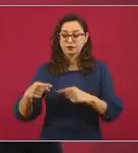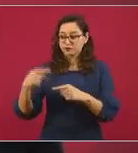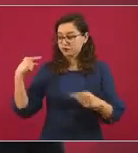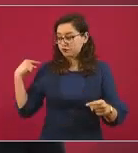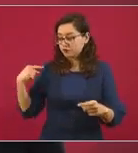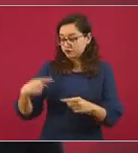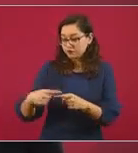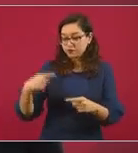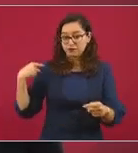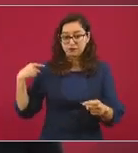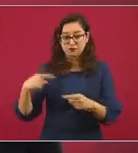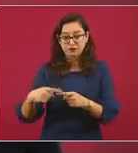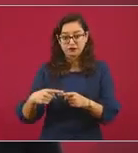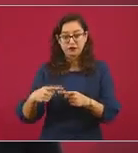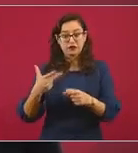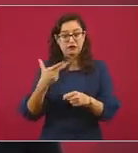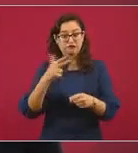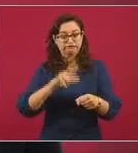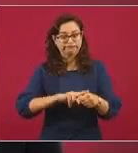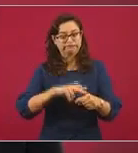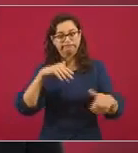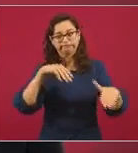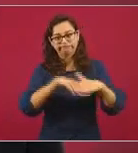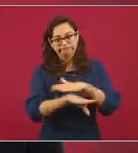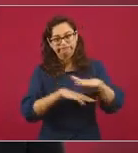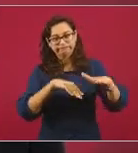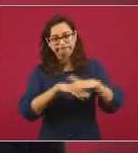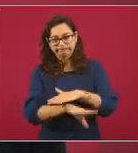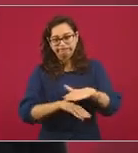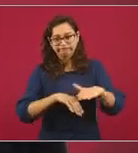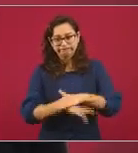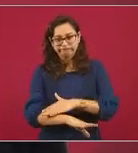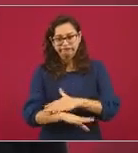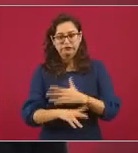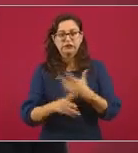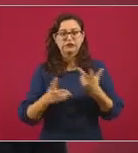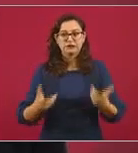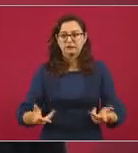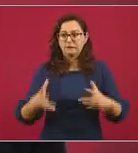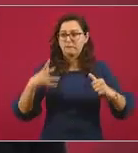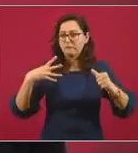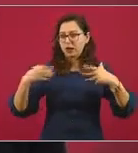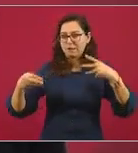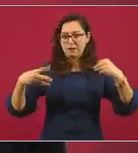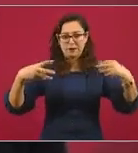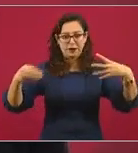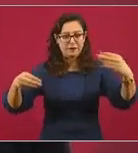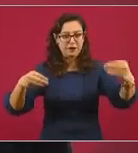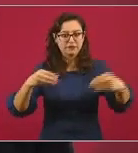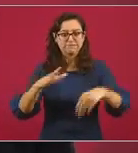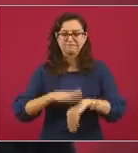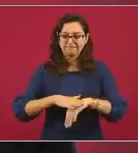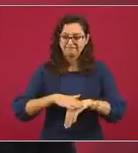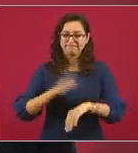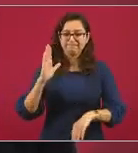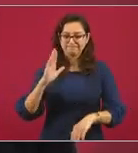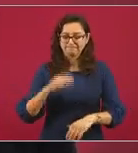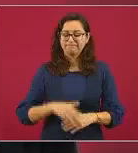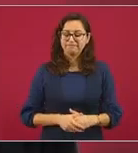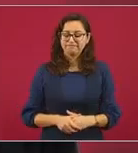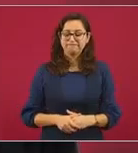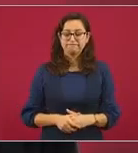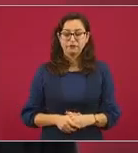contagio. Y podemos, como lo hemos hecho entre todos,